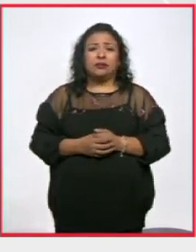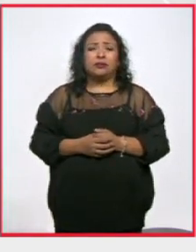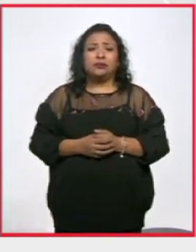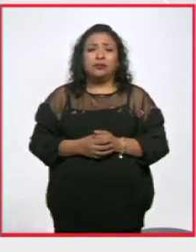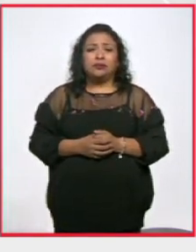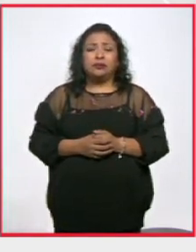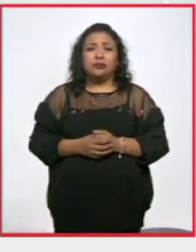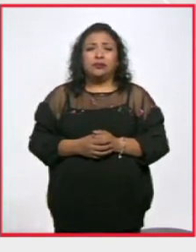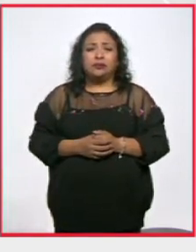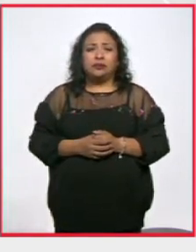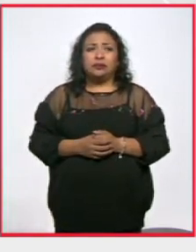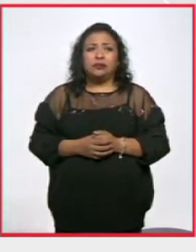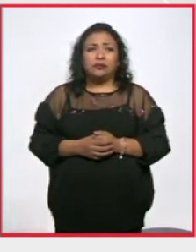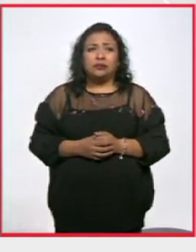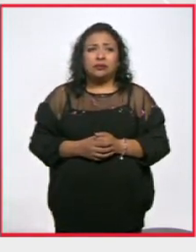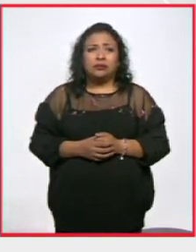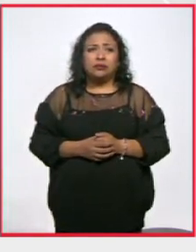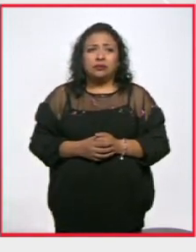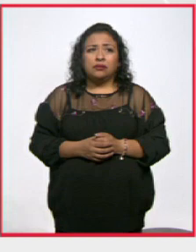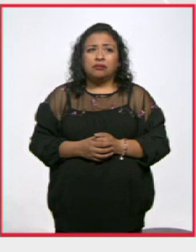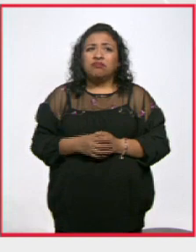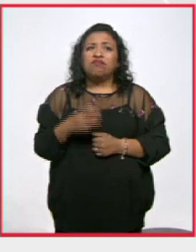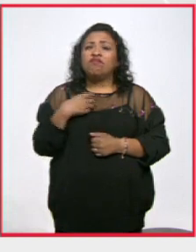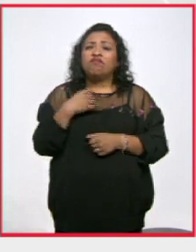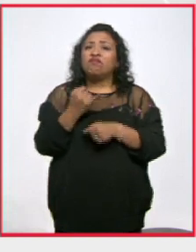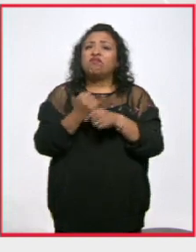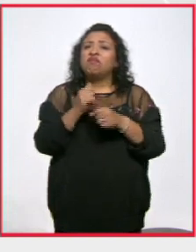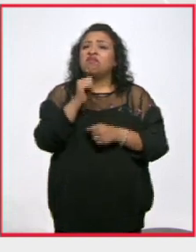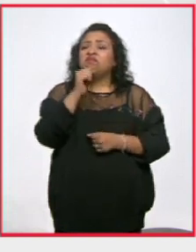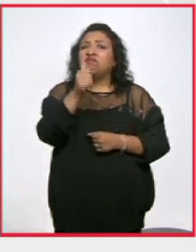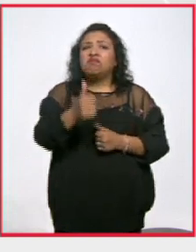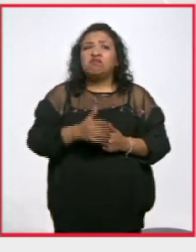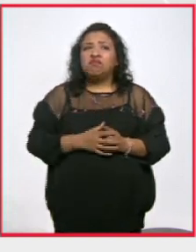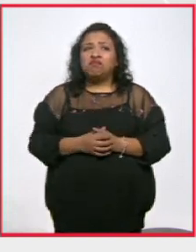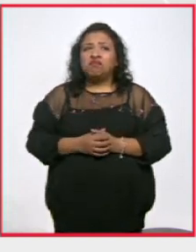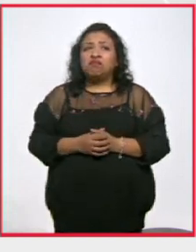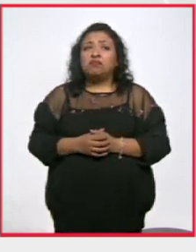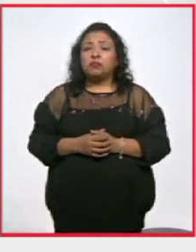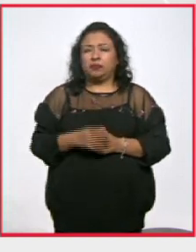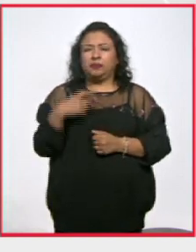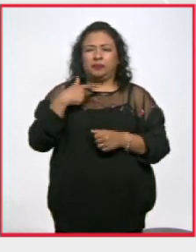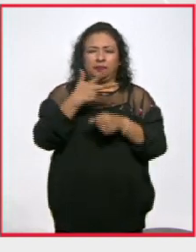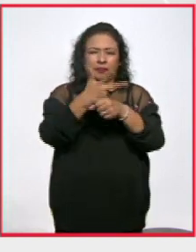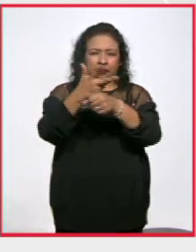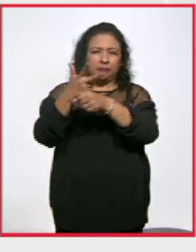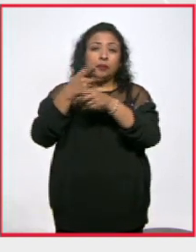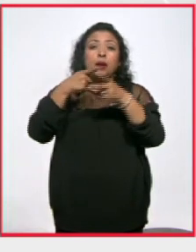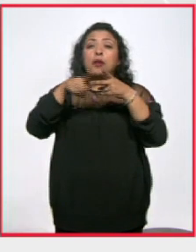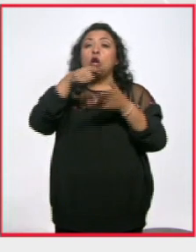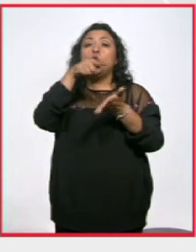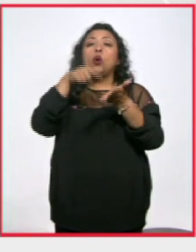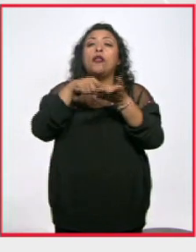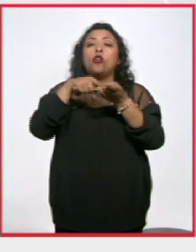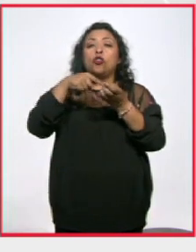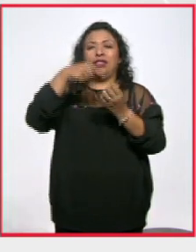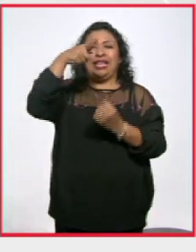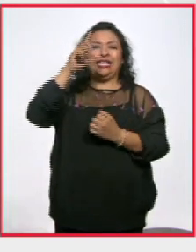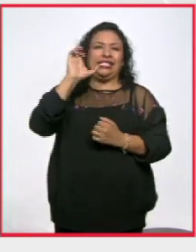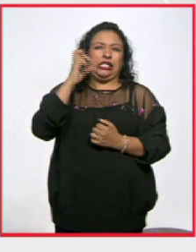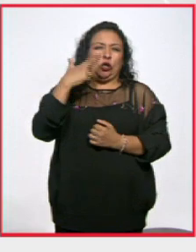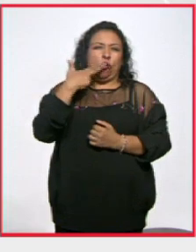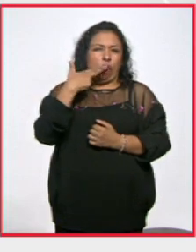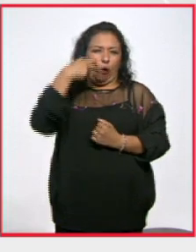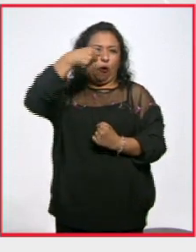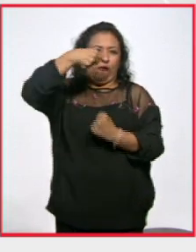hija. Nunca han hecho una investigación seria. El largometraje inicia en la frontera norte, en Chihuahua,